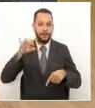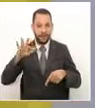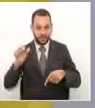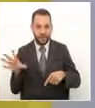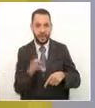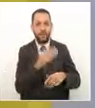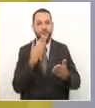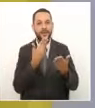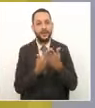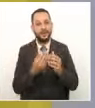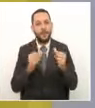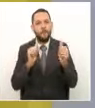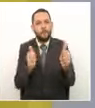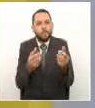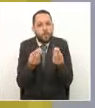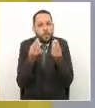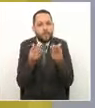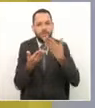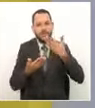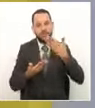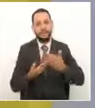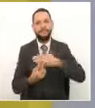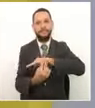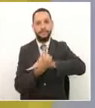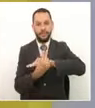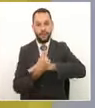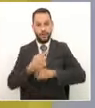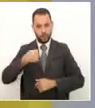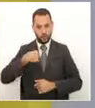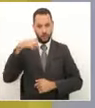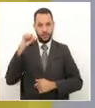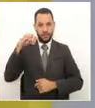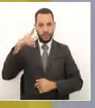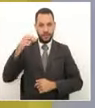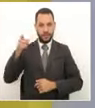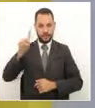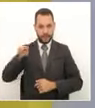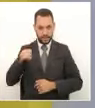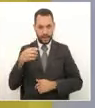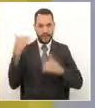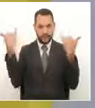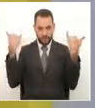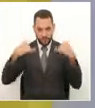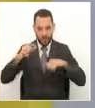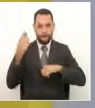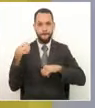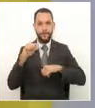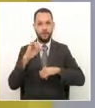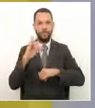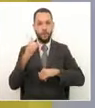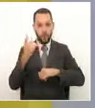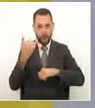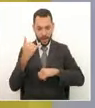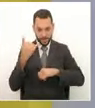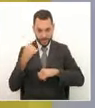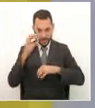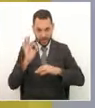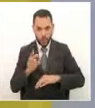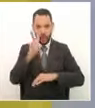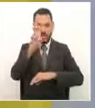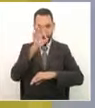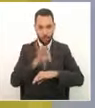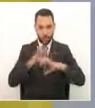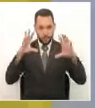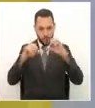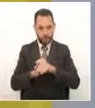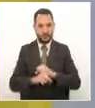a todos ustedes mil gracias por acompañarnos yo soy andrés garcía nos vemos la próxima semana dios mediante cuando tendremos otra